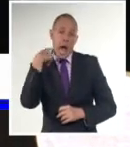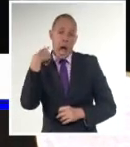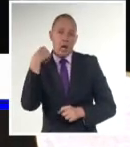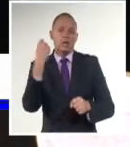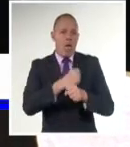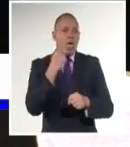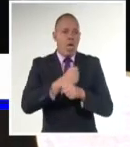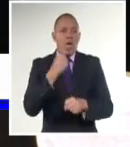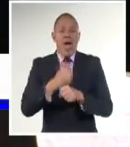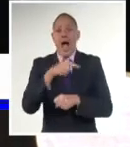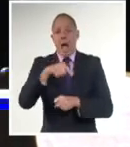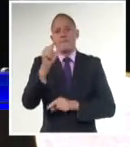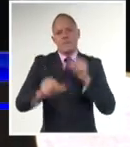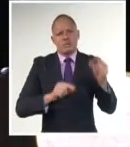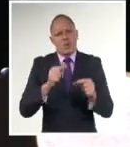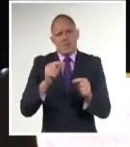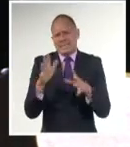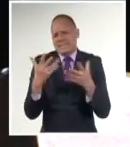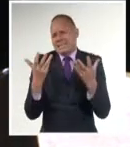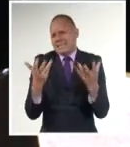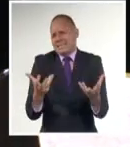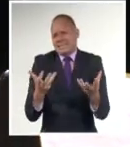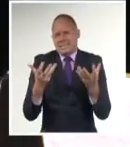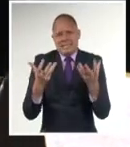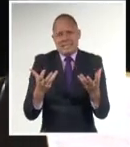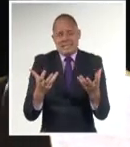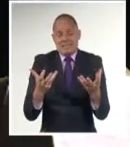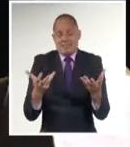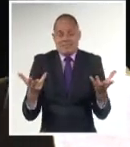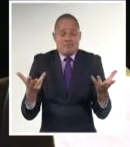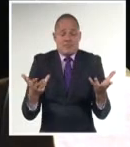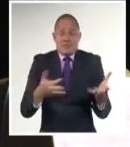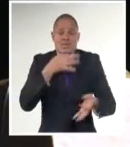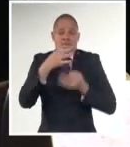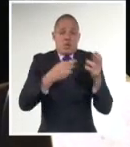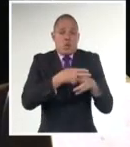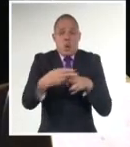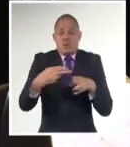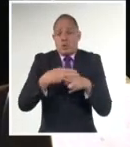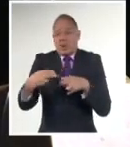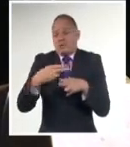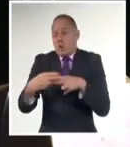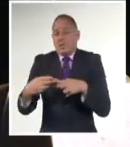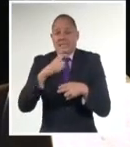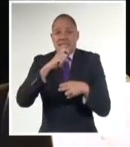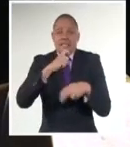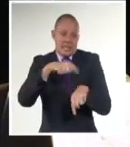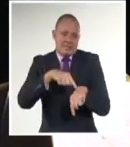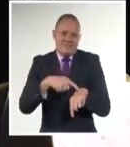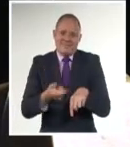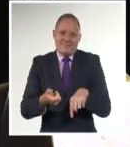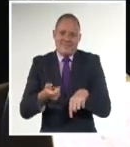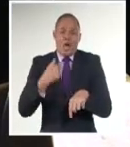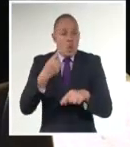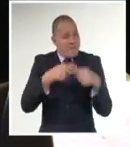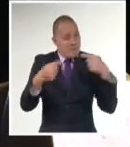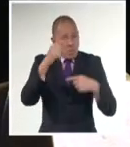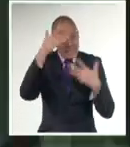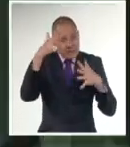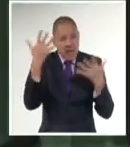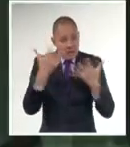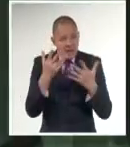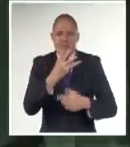Comenzaría por agradecer a nuestro comandante en jefe Fidel y a todos los que renunciaron a sus vidas por defender la